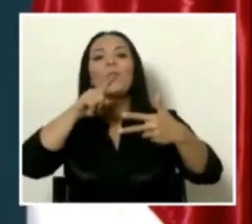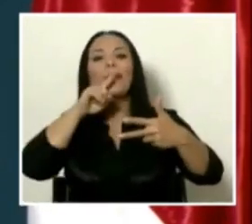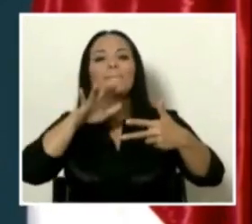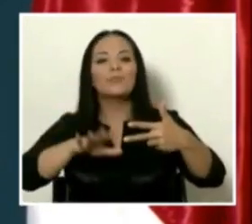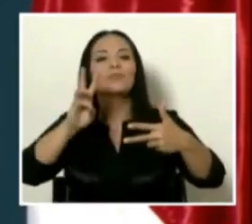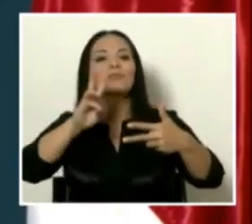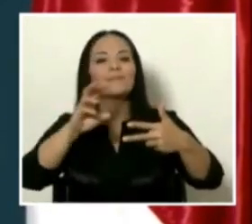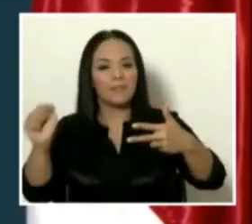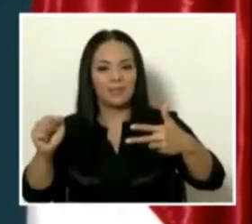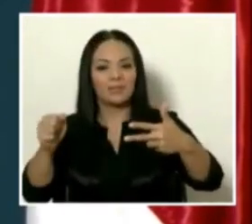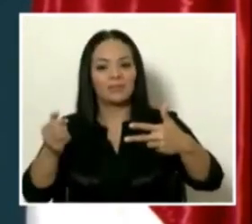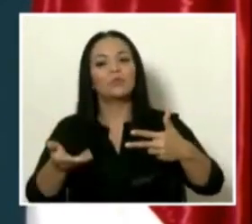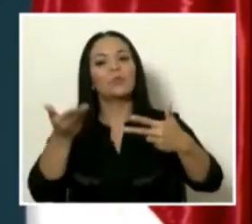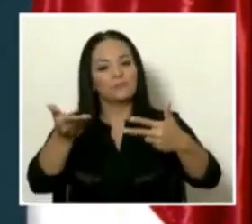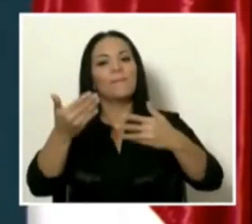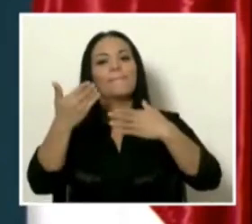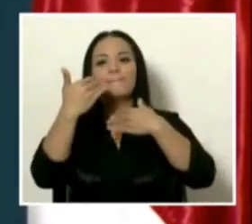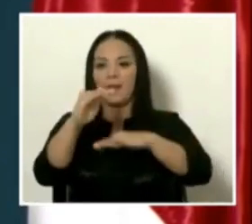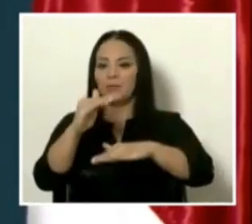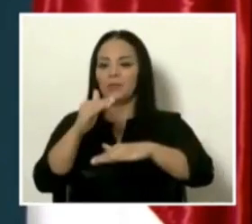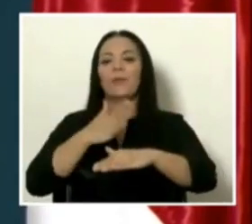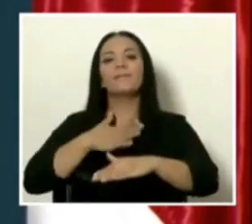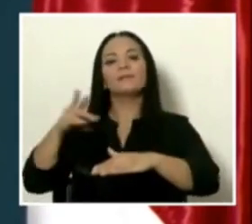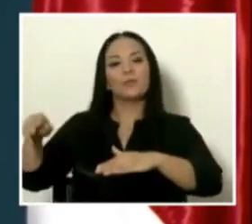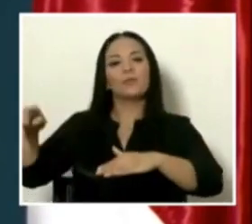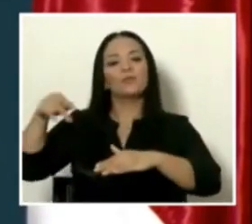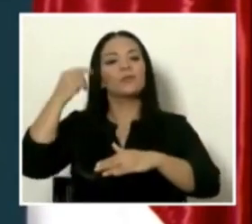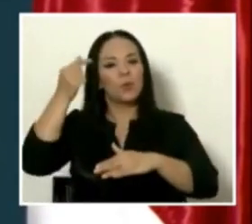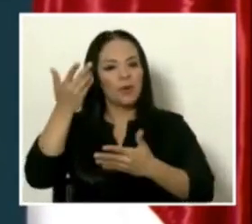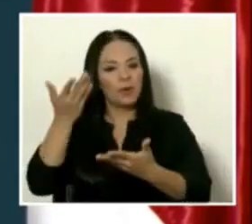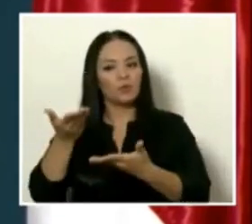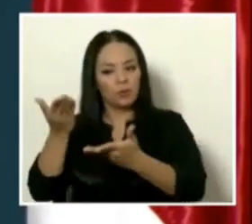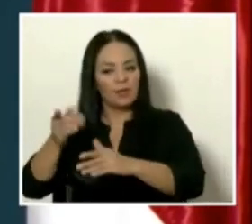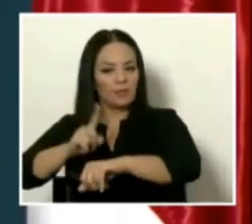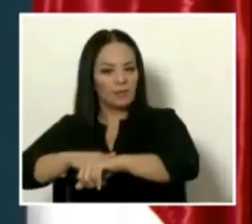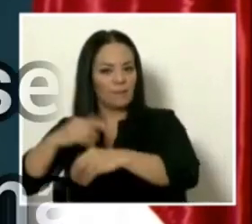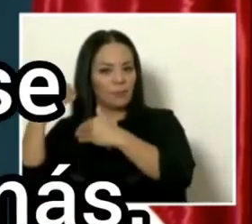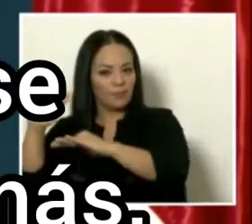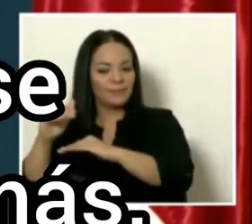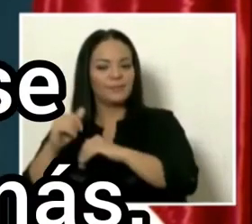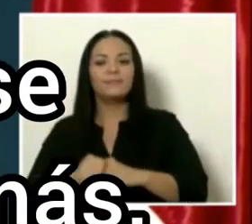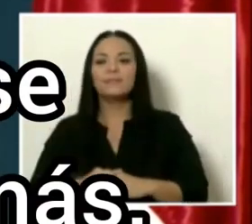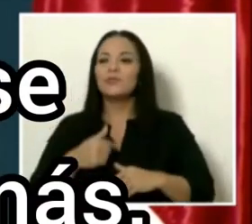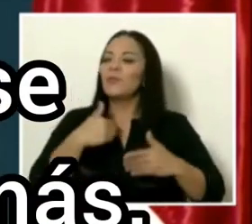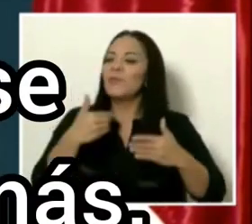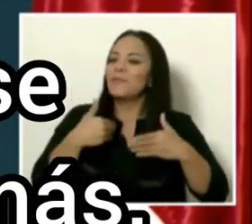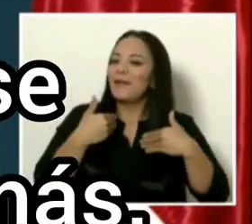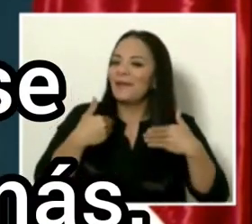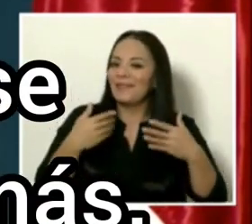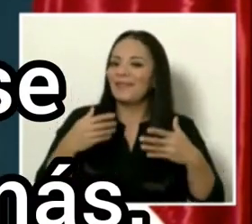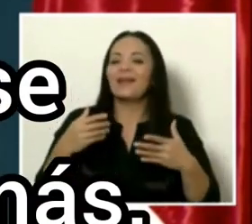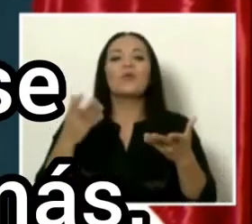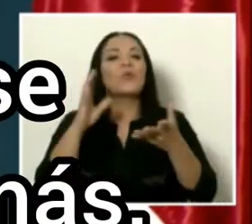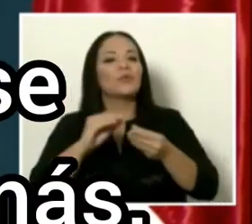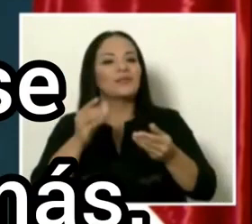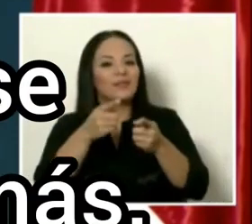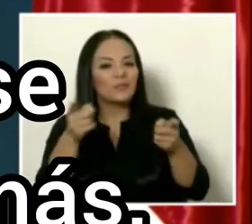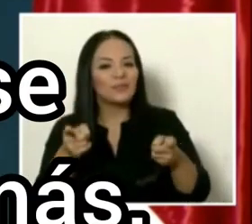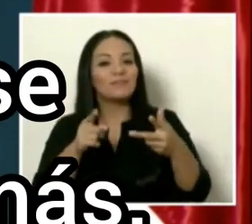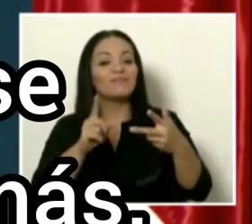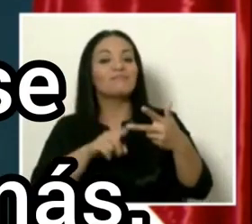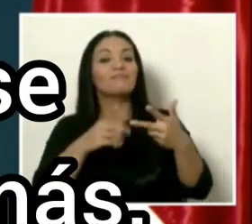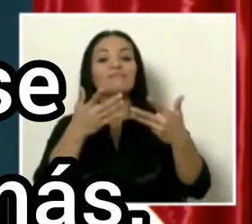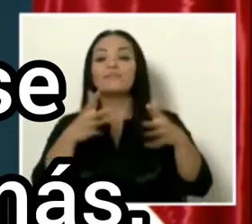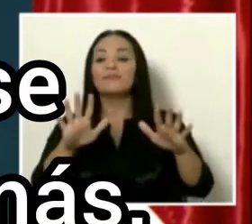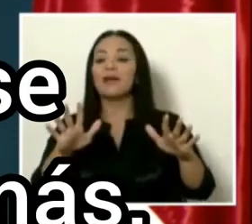dado como plazo a mis colegas de gobierno, me alegra contarles que podemos reportar la